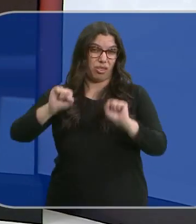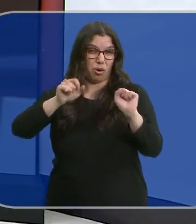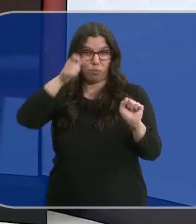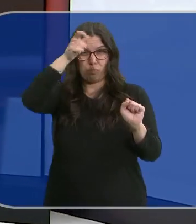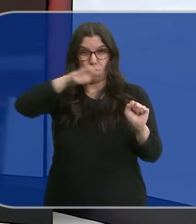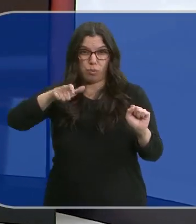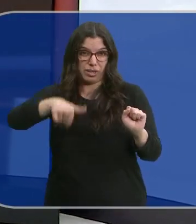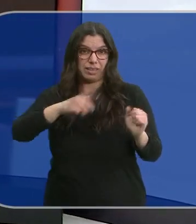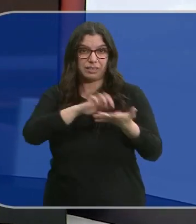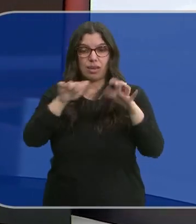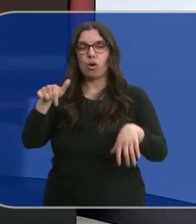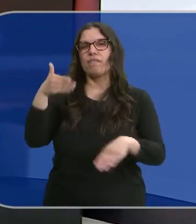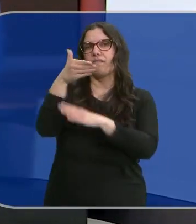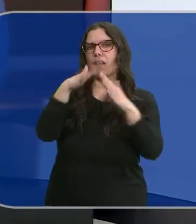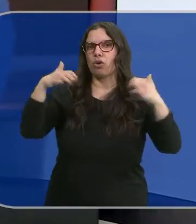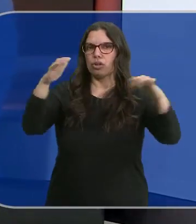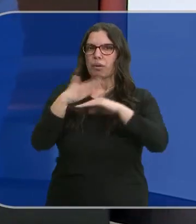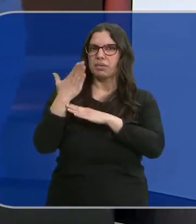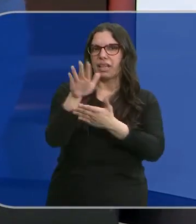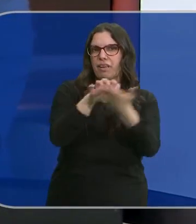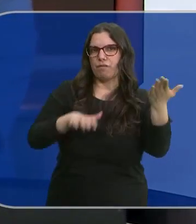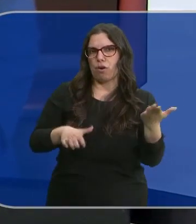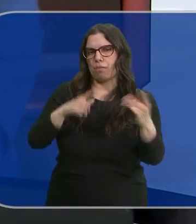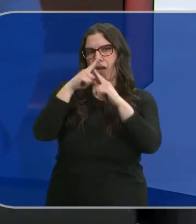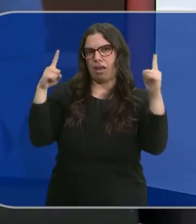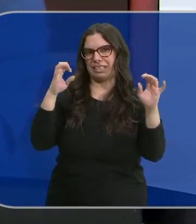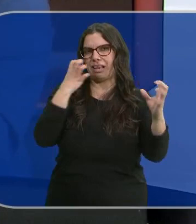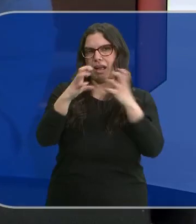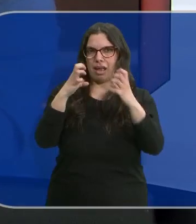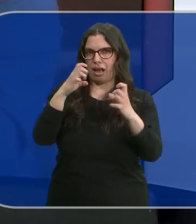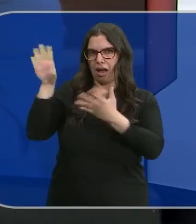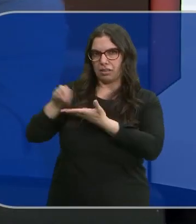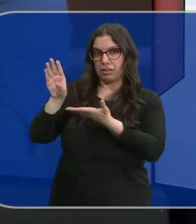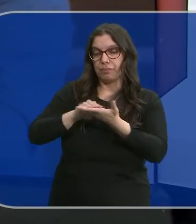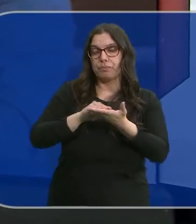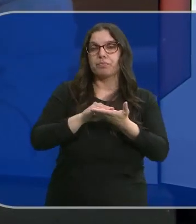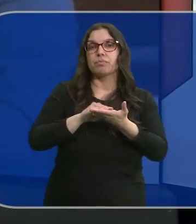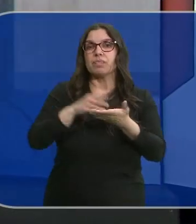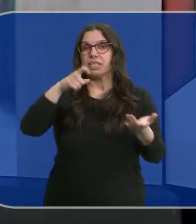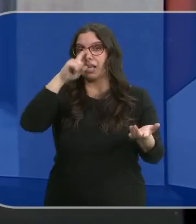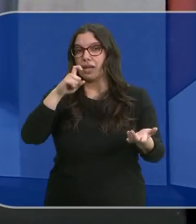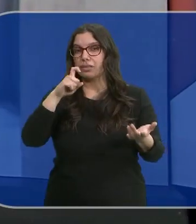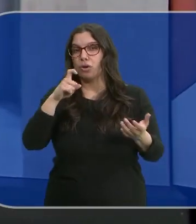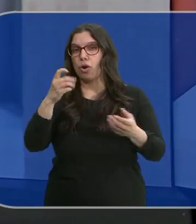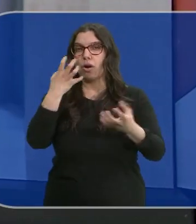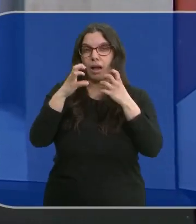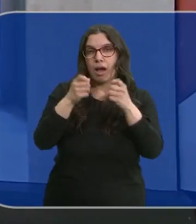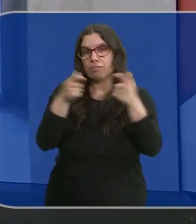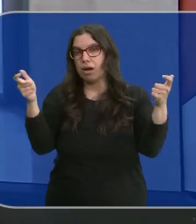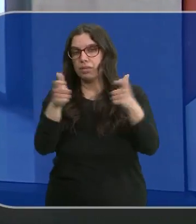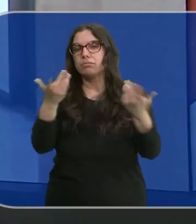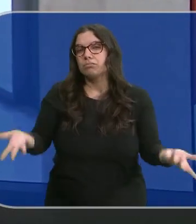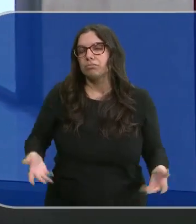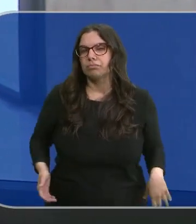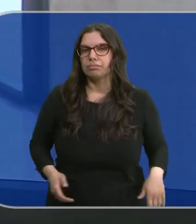pueblo de Castilla y León, ha presentado hoy en las Cortes su informe anual de quejas. ¿Los ciudadanos nos hemos quejado más o menos que el año anterior? Ana Rayaces.